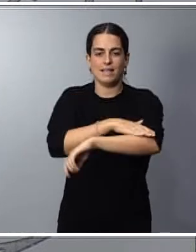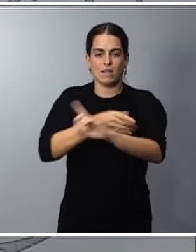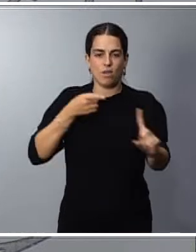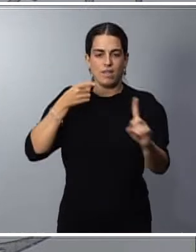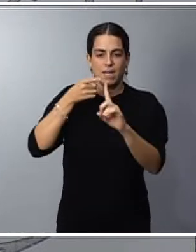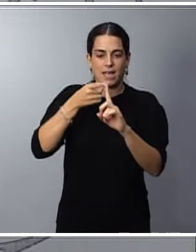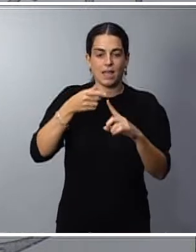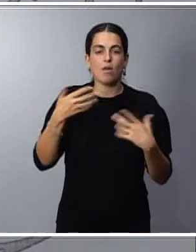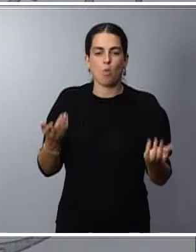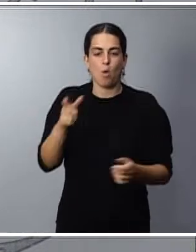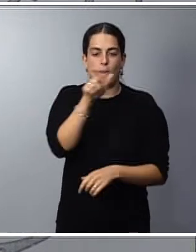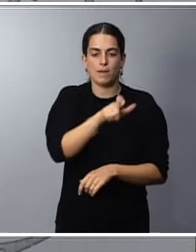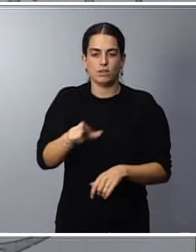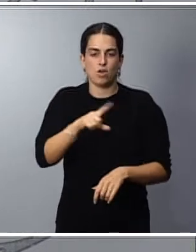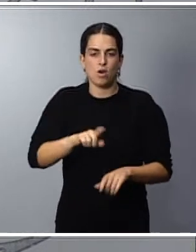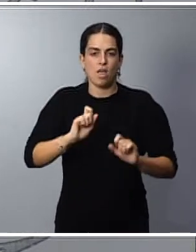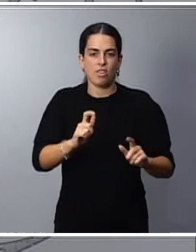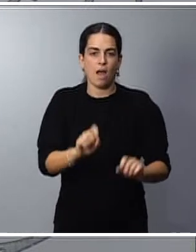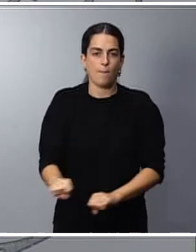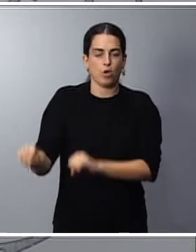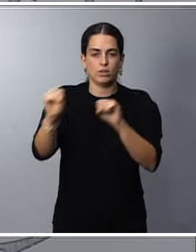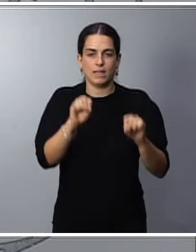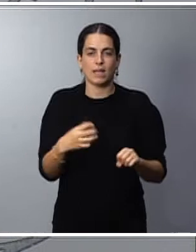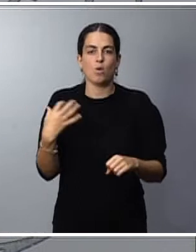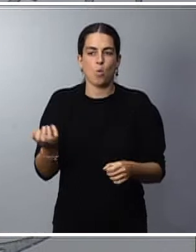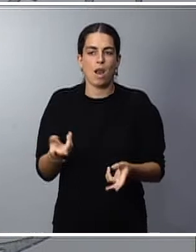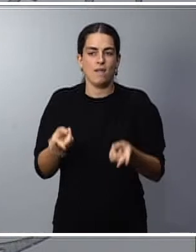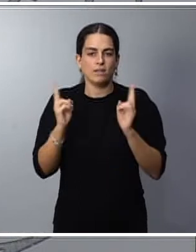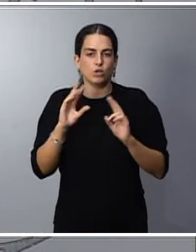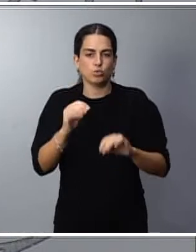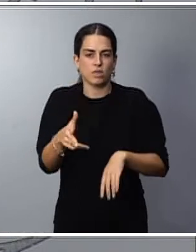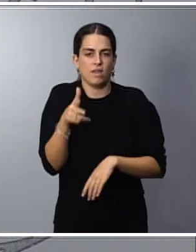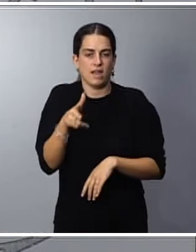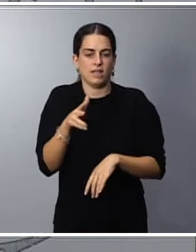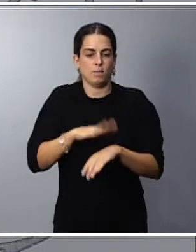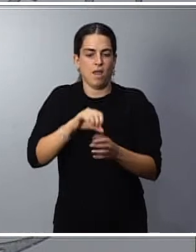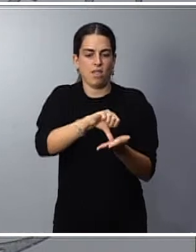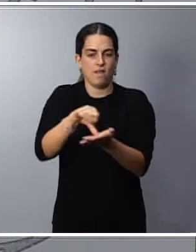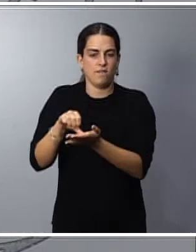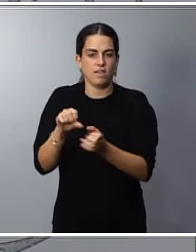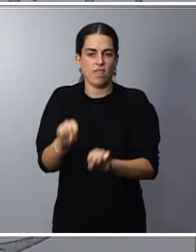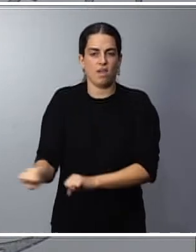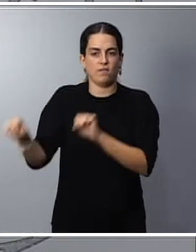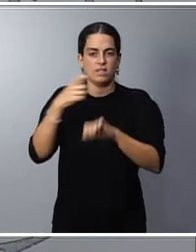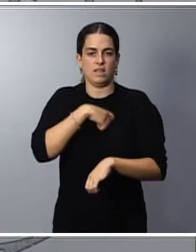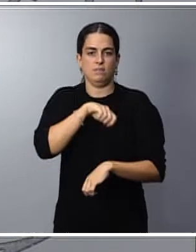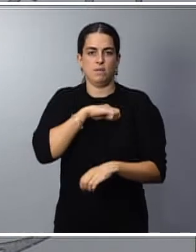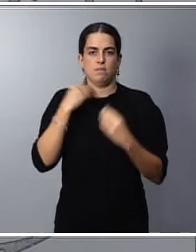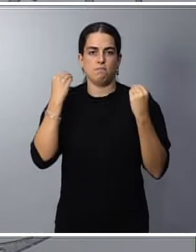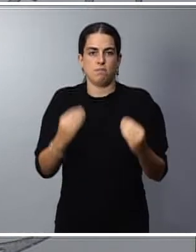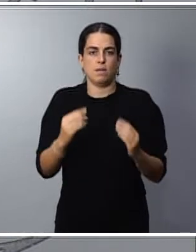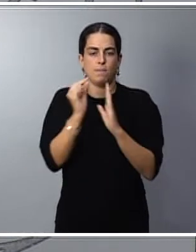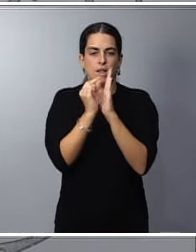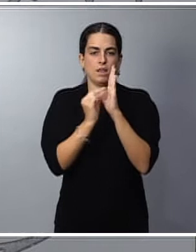la libertad, los derechos y el bienestar de la ciudadanía, a garantizar la defensa de España y sus principios y valores constitucionales,